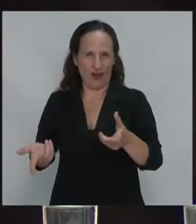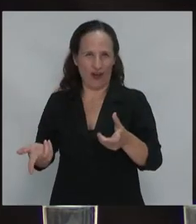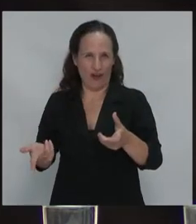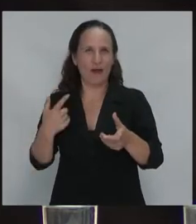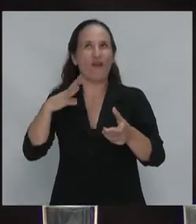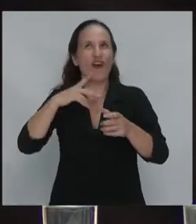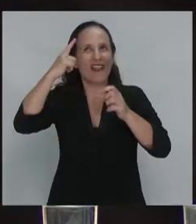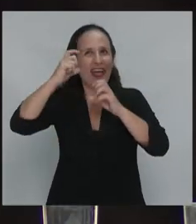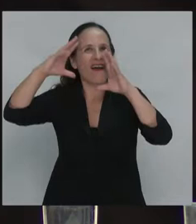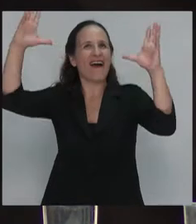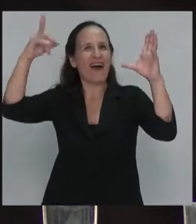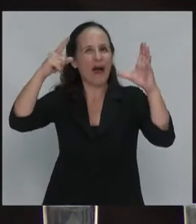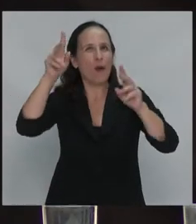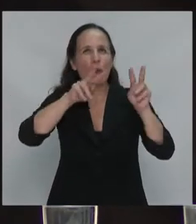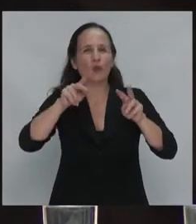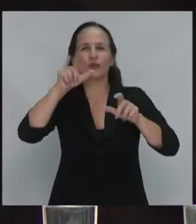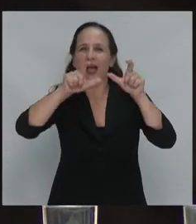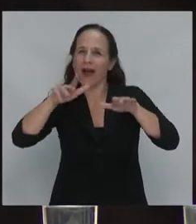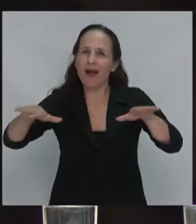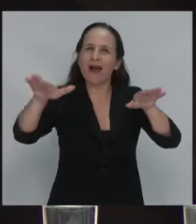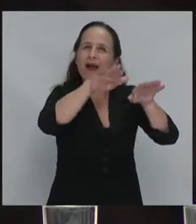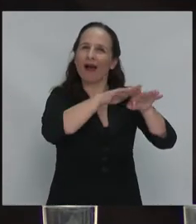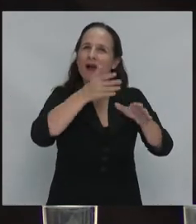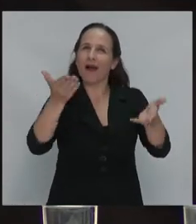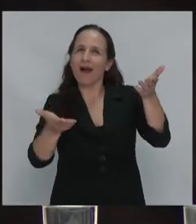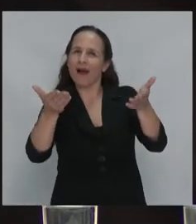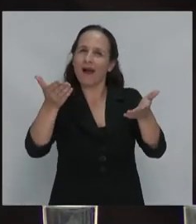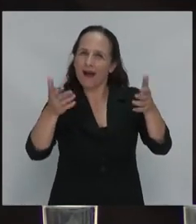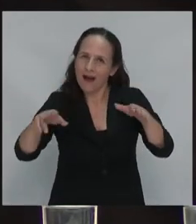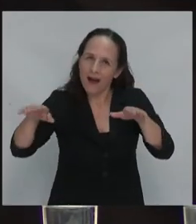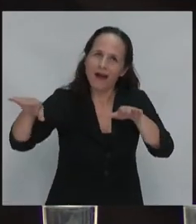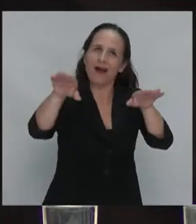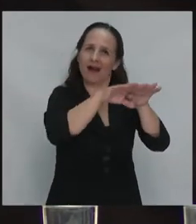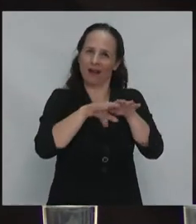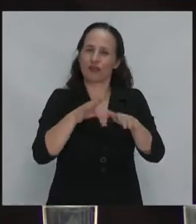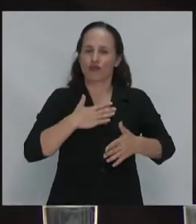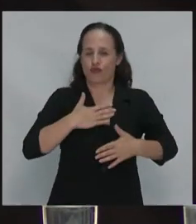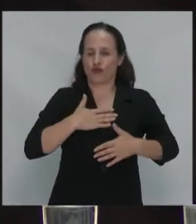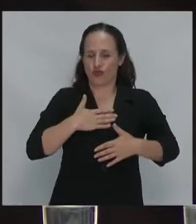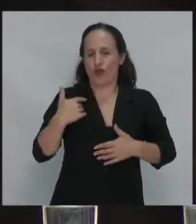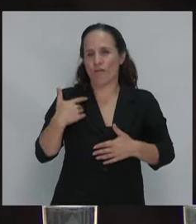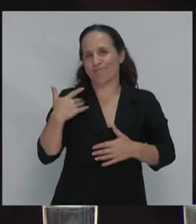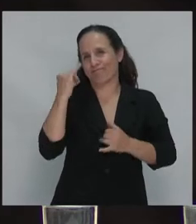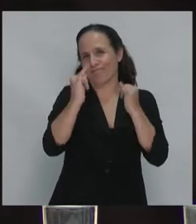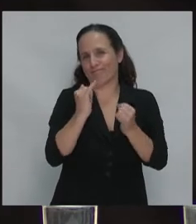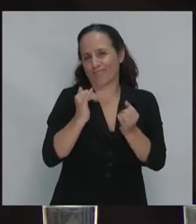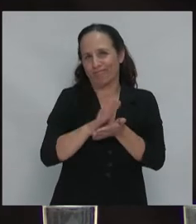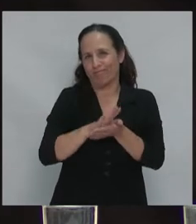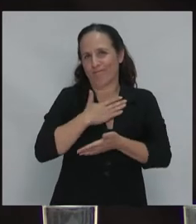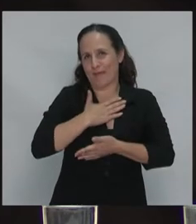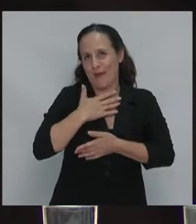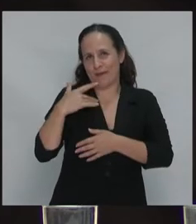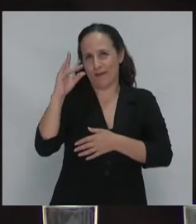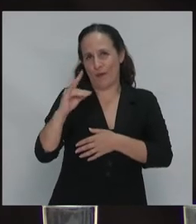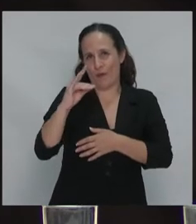los ideales de una sociedad igualitaria con justicia esa es la palabra que les traigo desde el estado plurinacional de Bolivia que